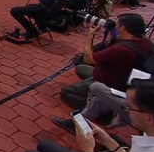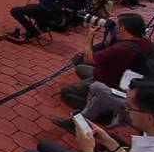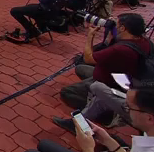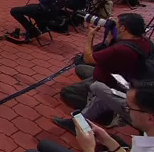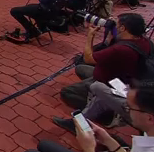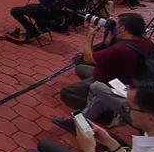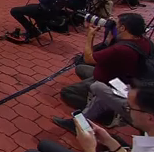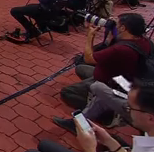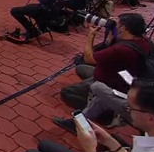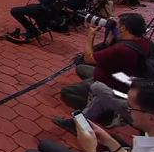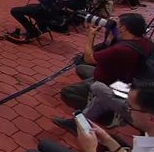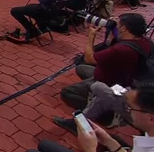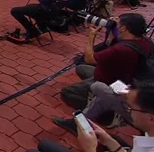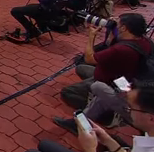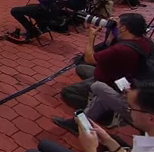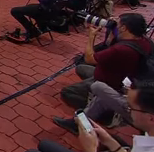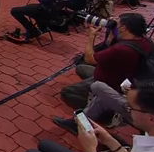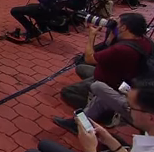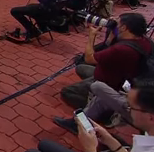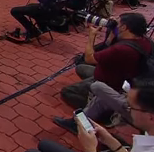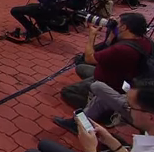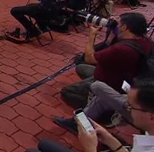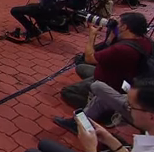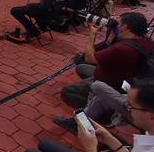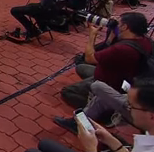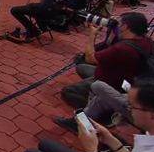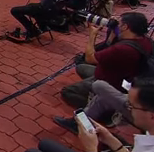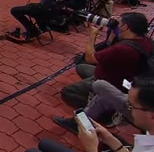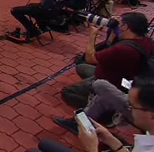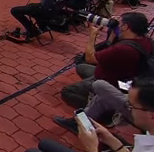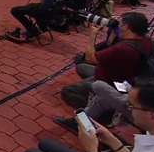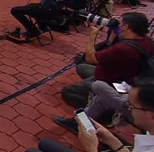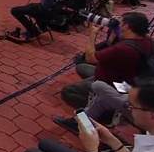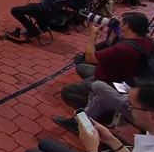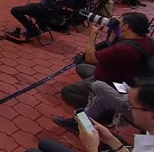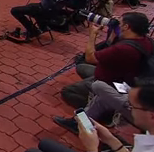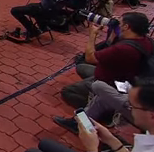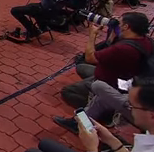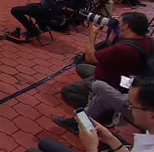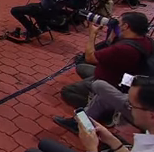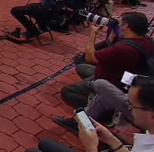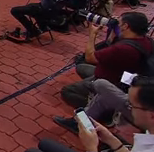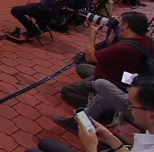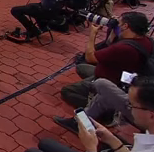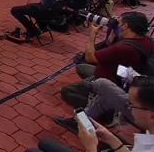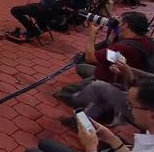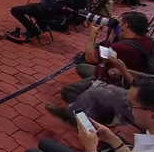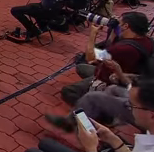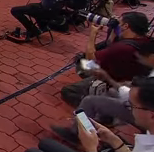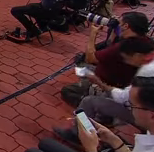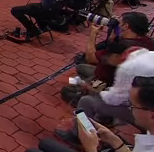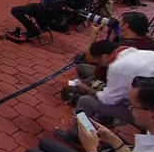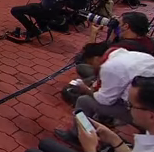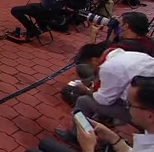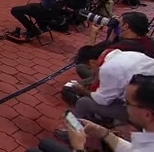Bueno, muy buenos días a todas y a todos. Señor presidente, bienvenido a Jalisco, a su casa.